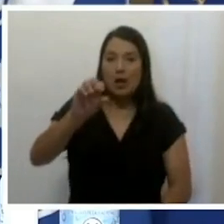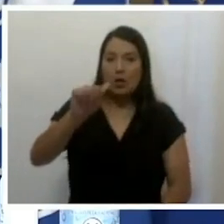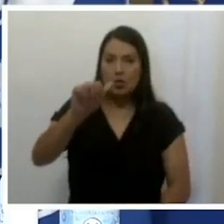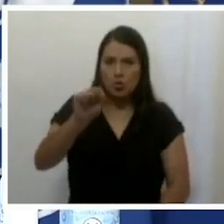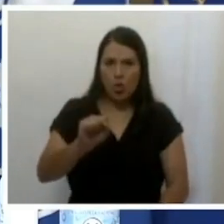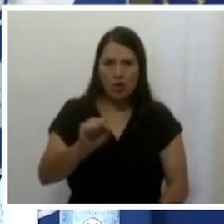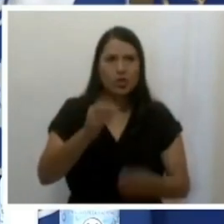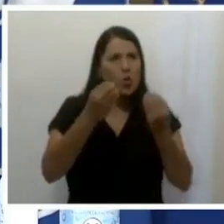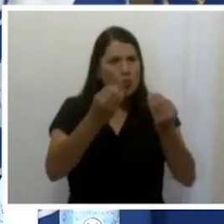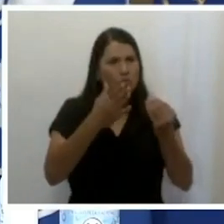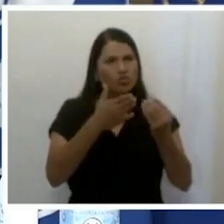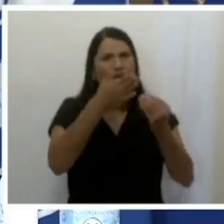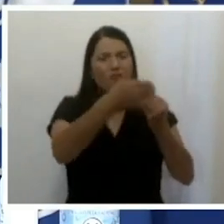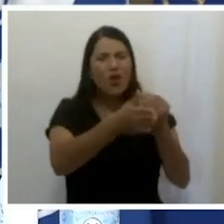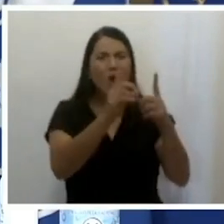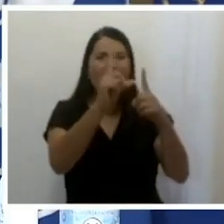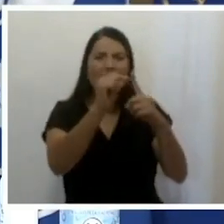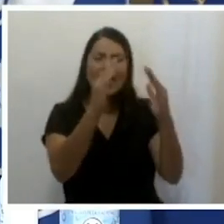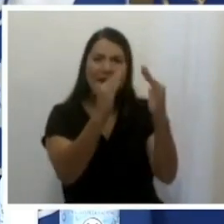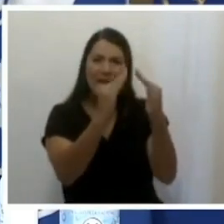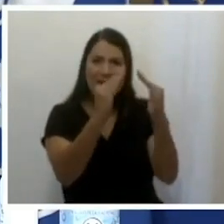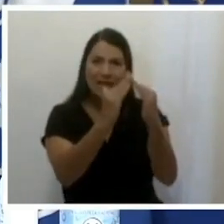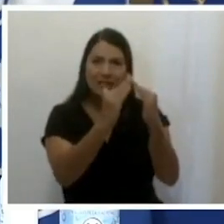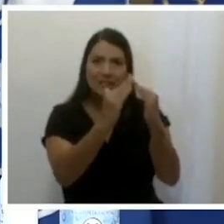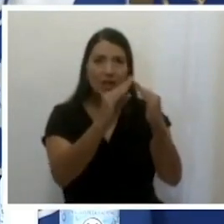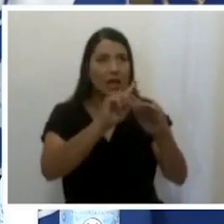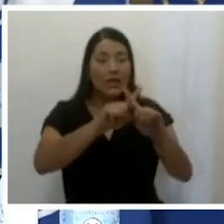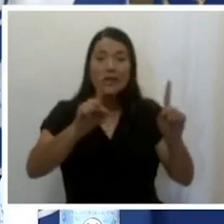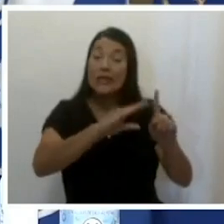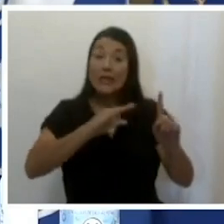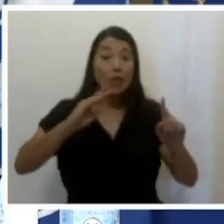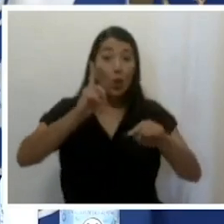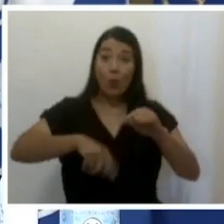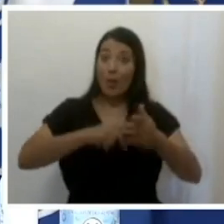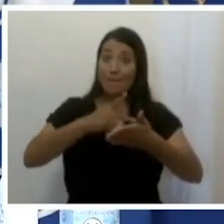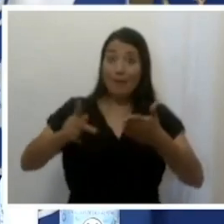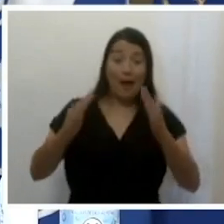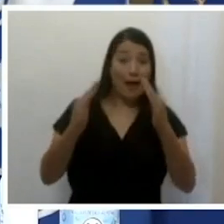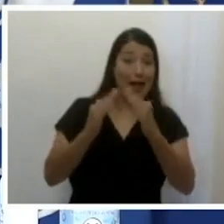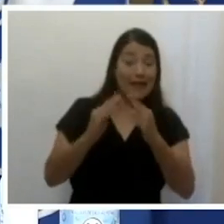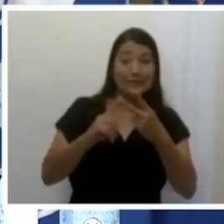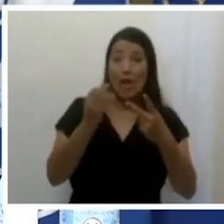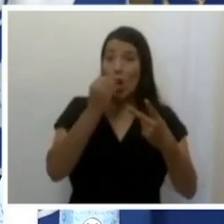cabina donde viven, comida y demás. ¿Qué decirles a estos profesionales?